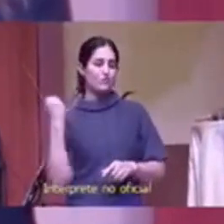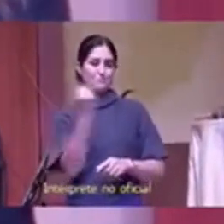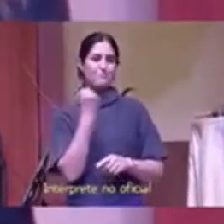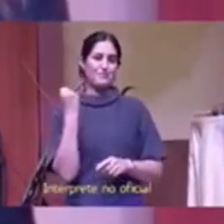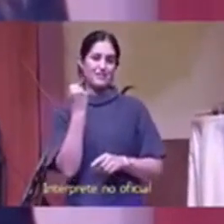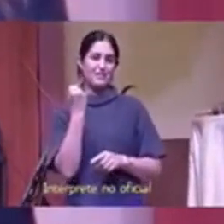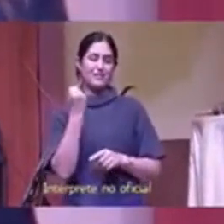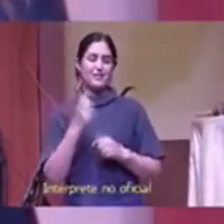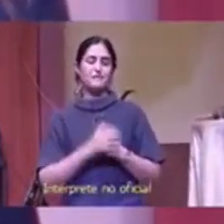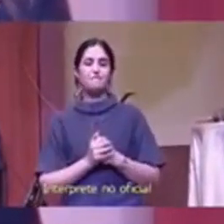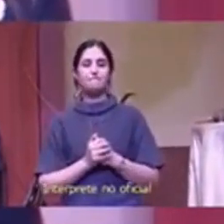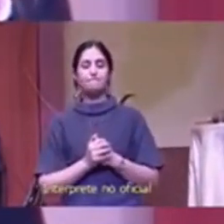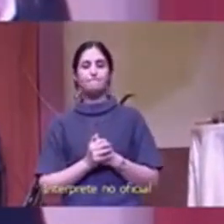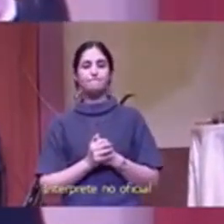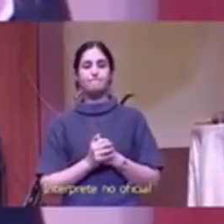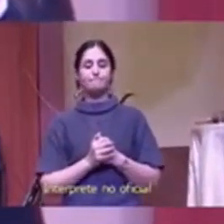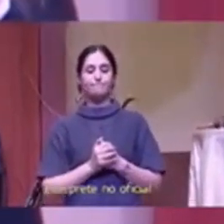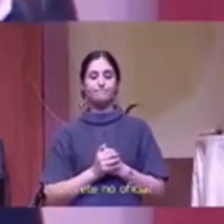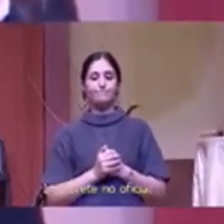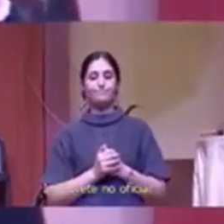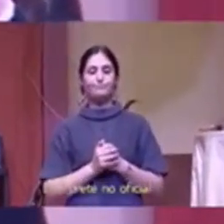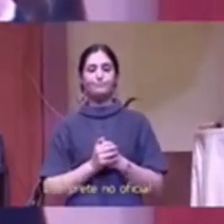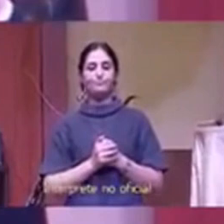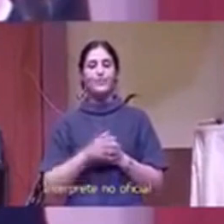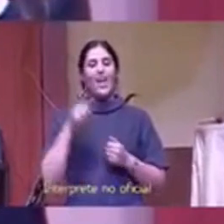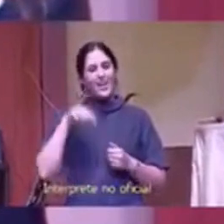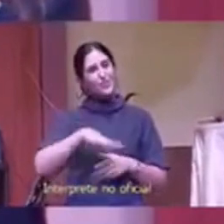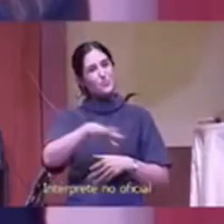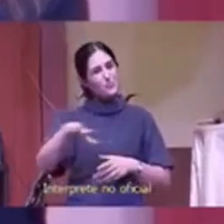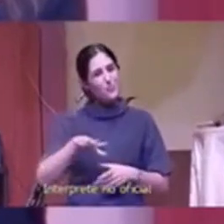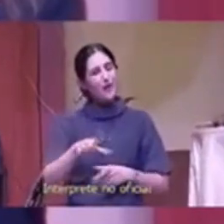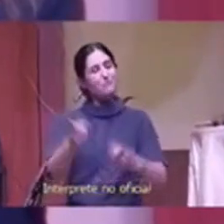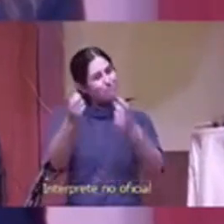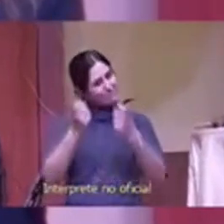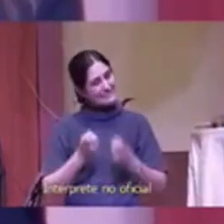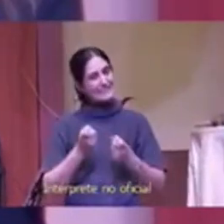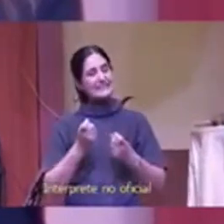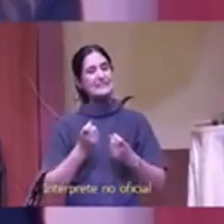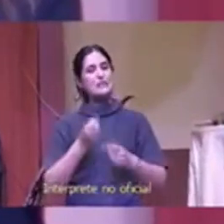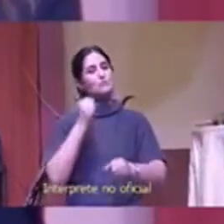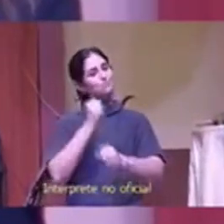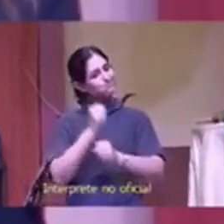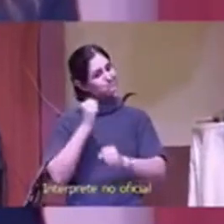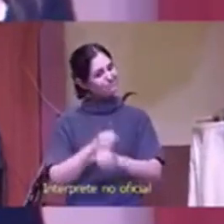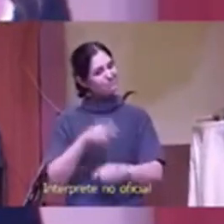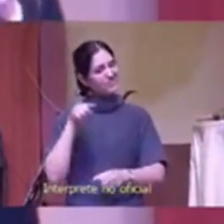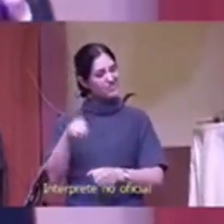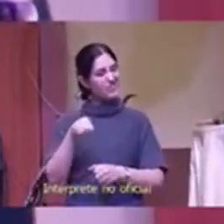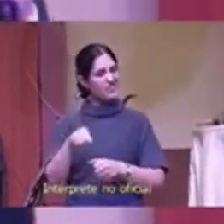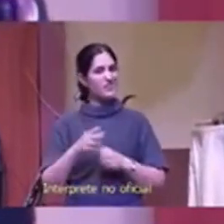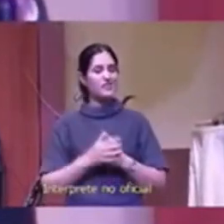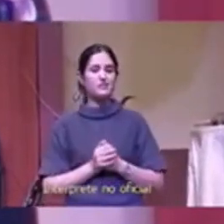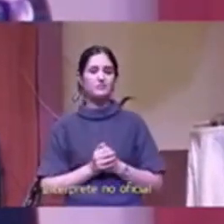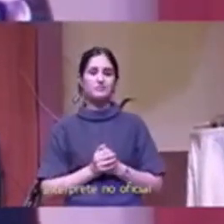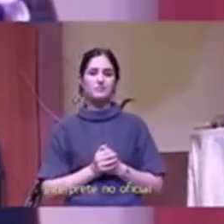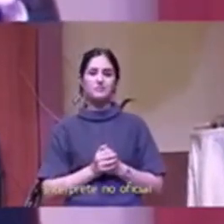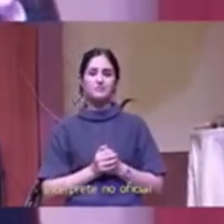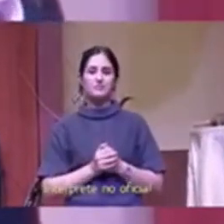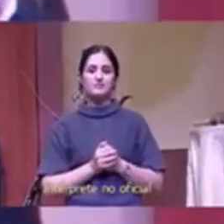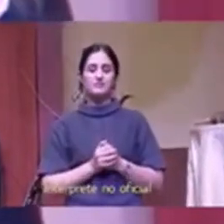una sombra que todavía sigue en algunos de